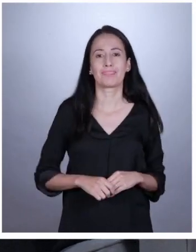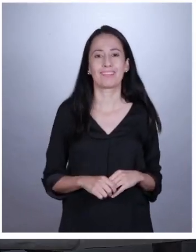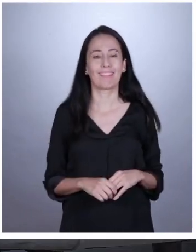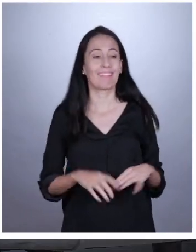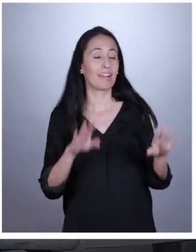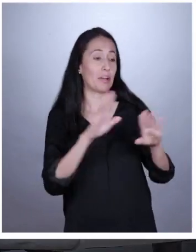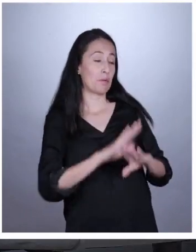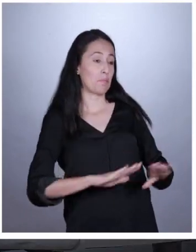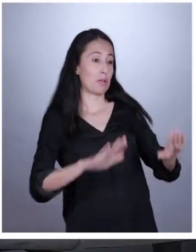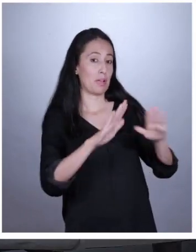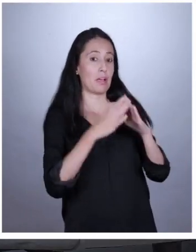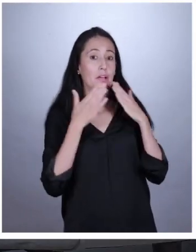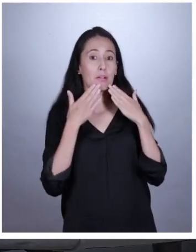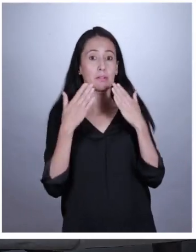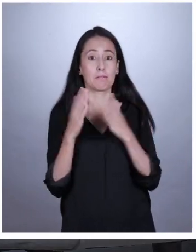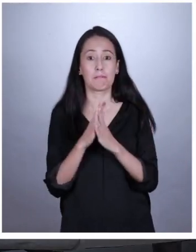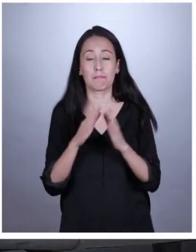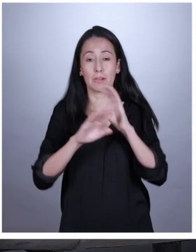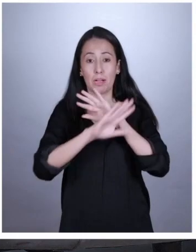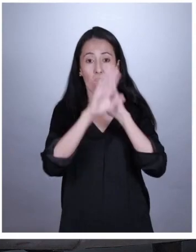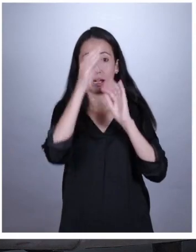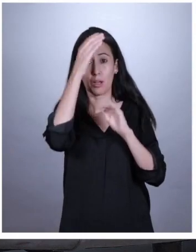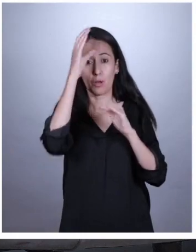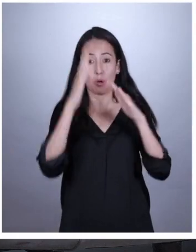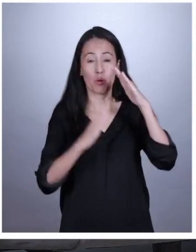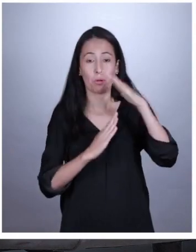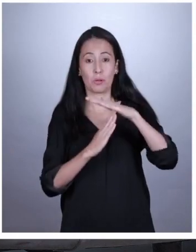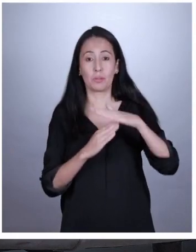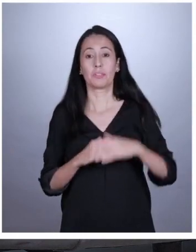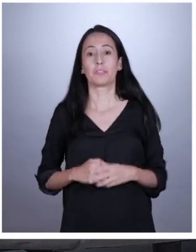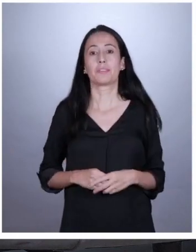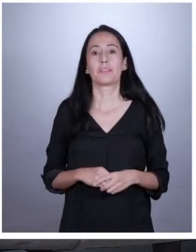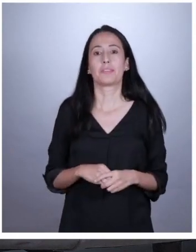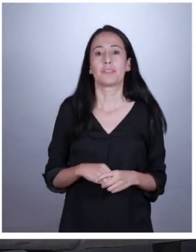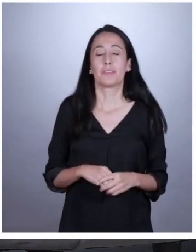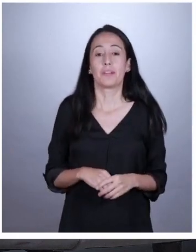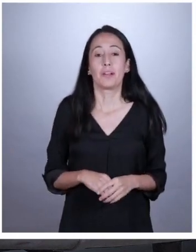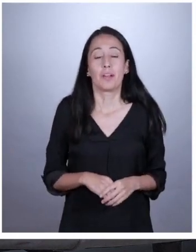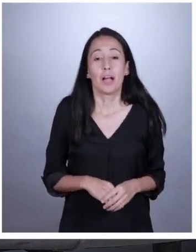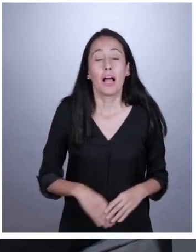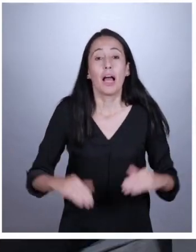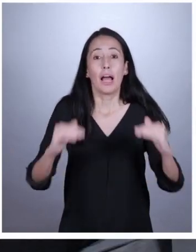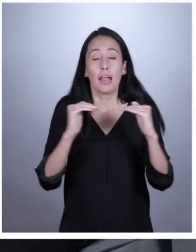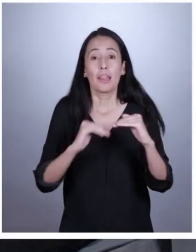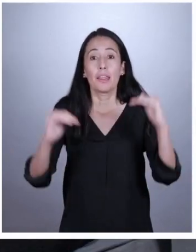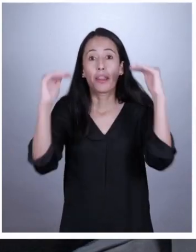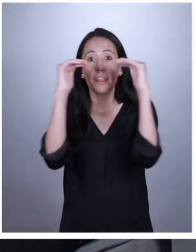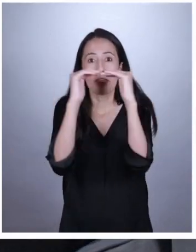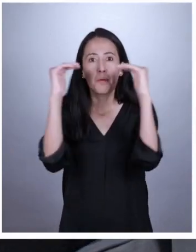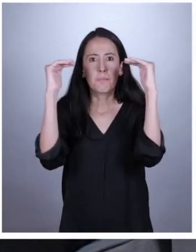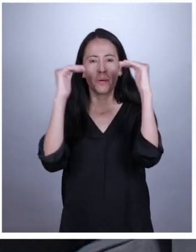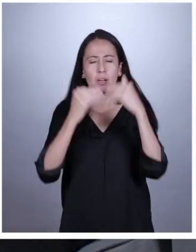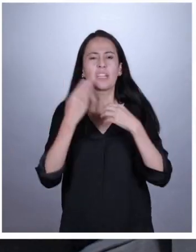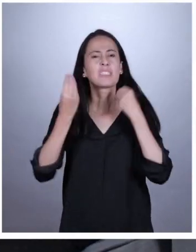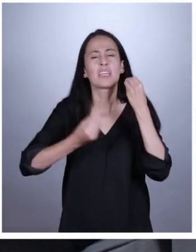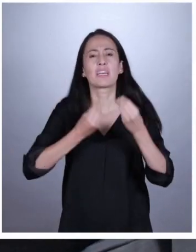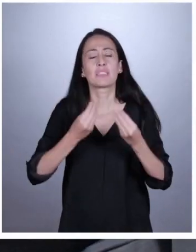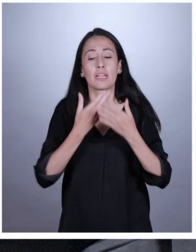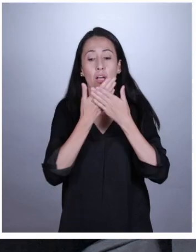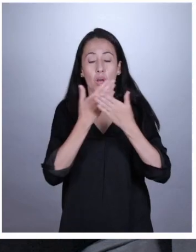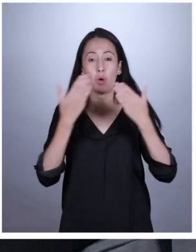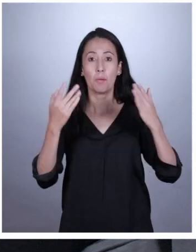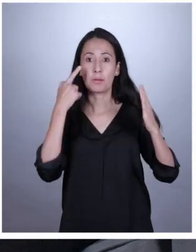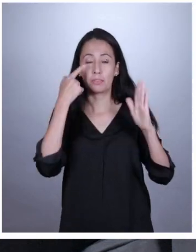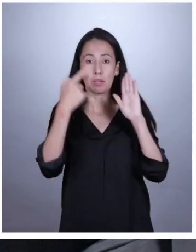en efecto. Pero no aporta más que nuestro segmento de... ¡Cultura de paz! La democracia sirve para que